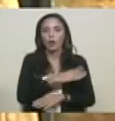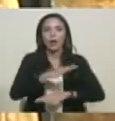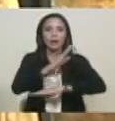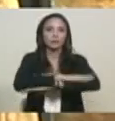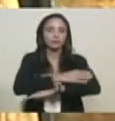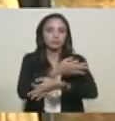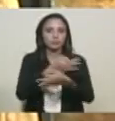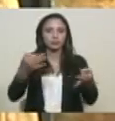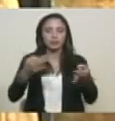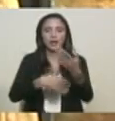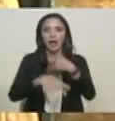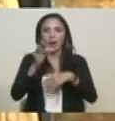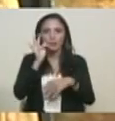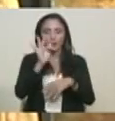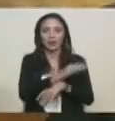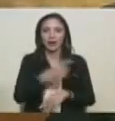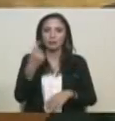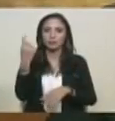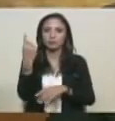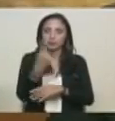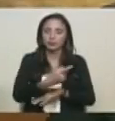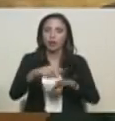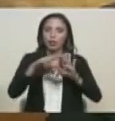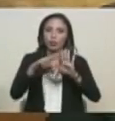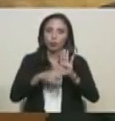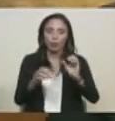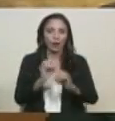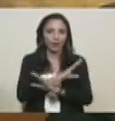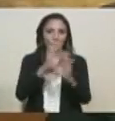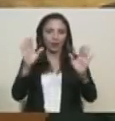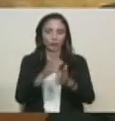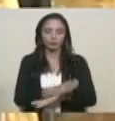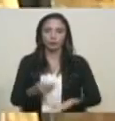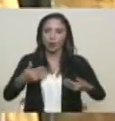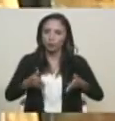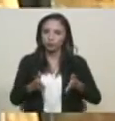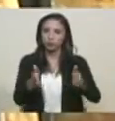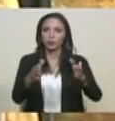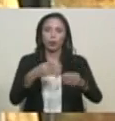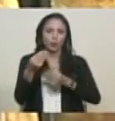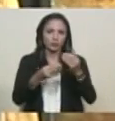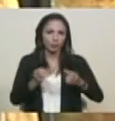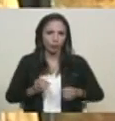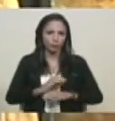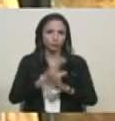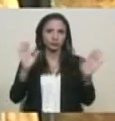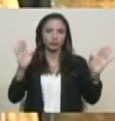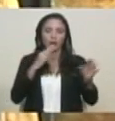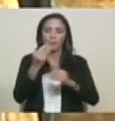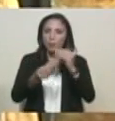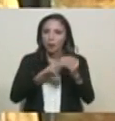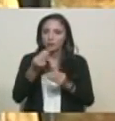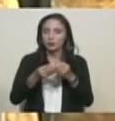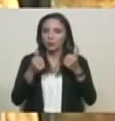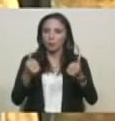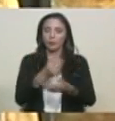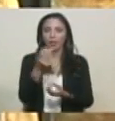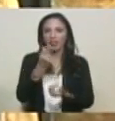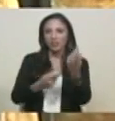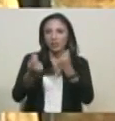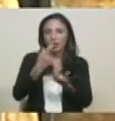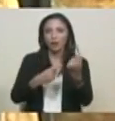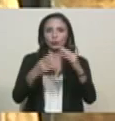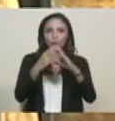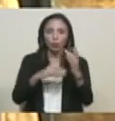estricta. Y ustedes saben que cuando nosotros tenemos claro un camino, lo hacemos. Y esto va a ser para bien de las cuentas del